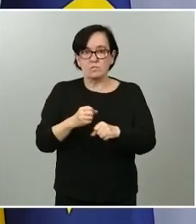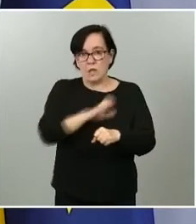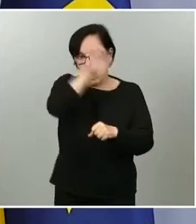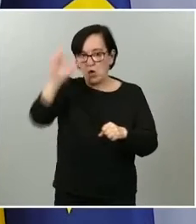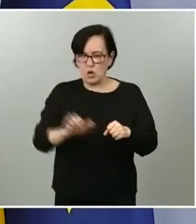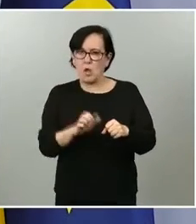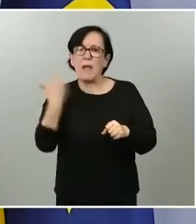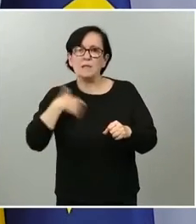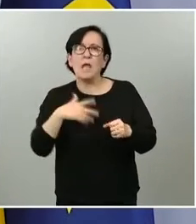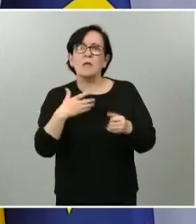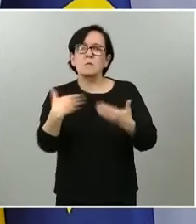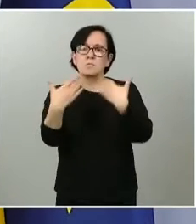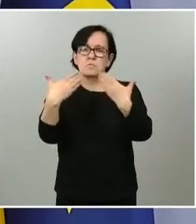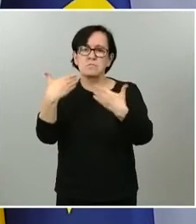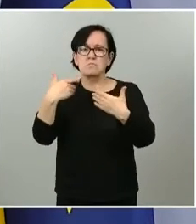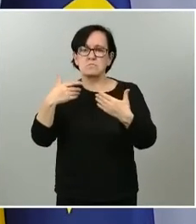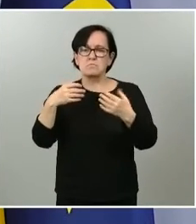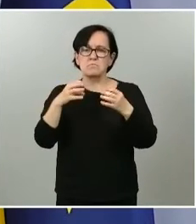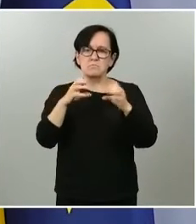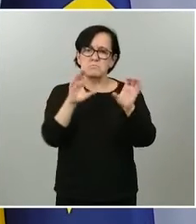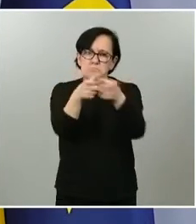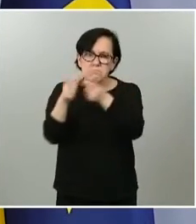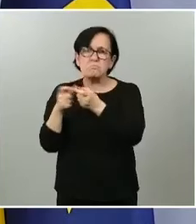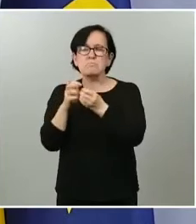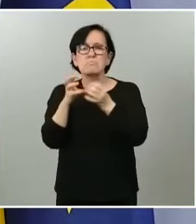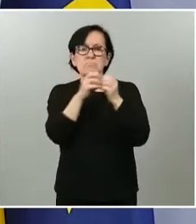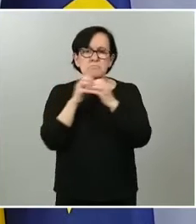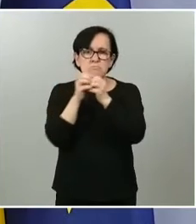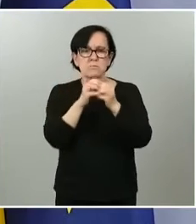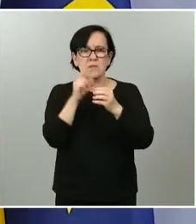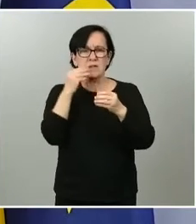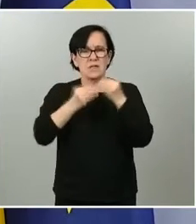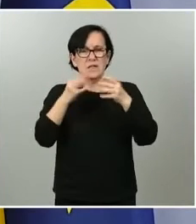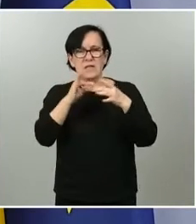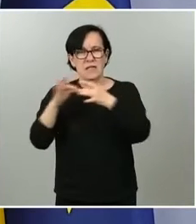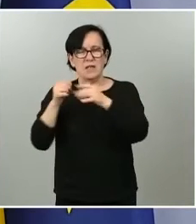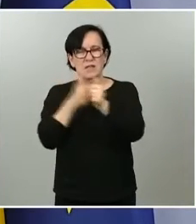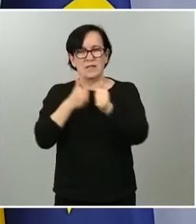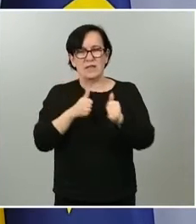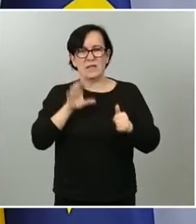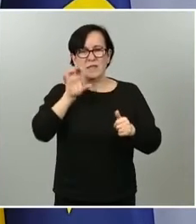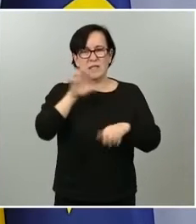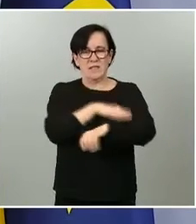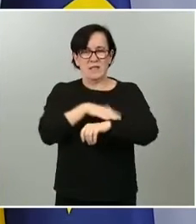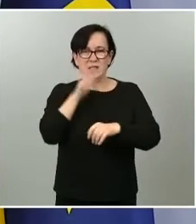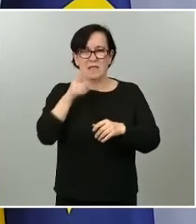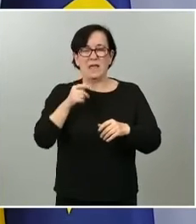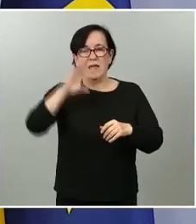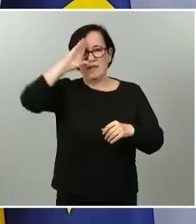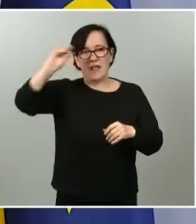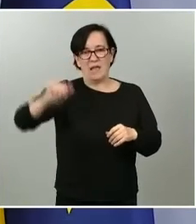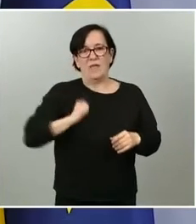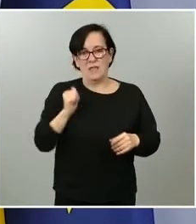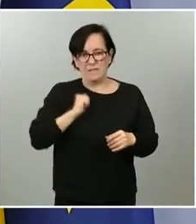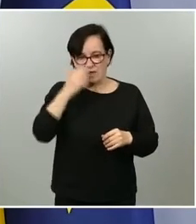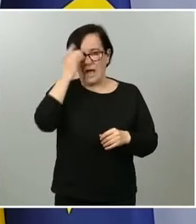procesos de discusión. Todo lo está liderando la Secretaría de Estado de Inteligencia Artificial si fuese